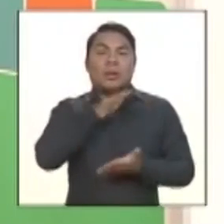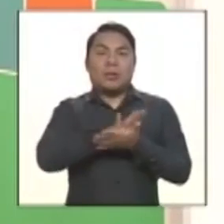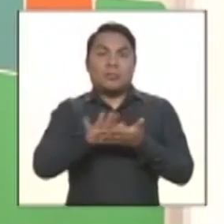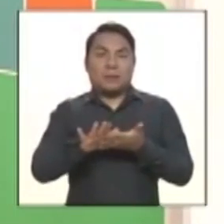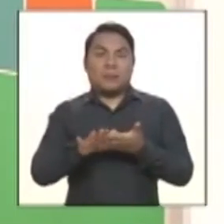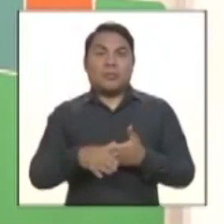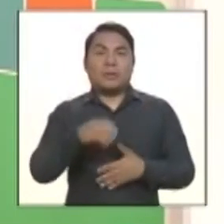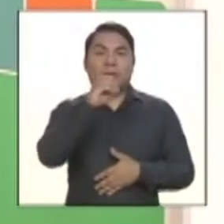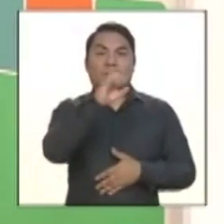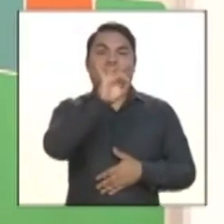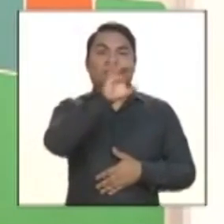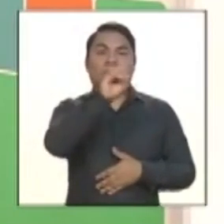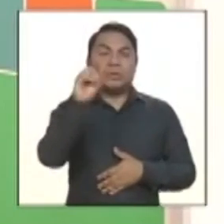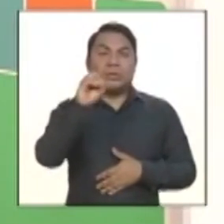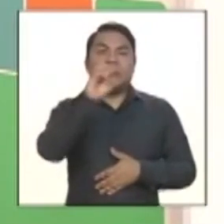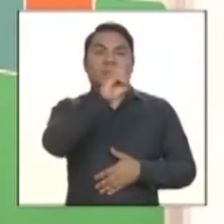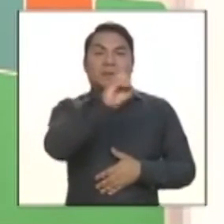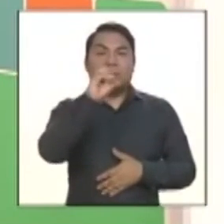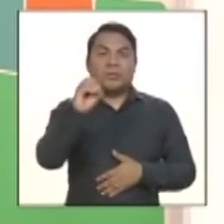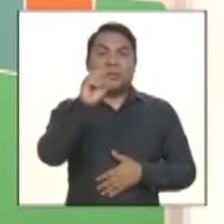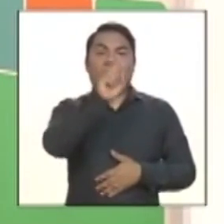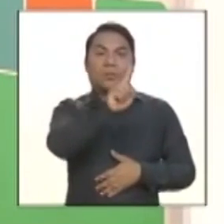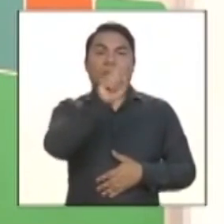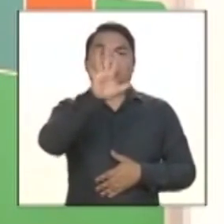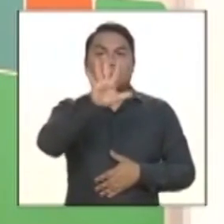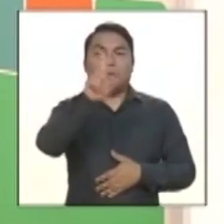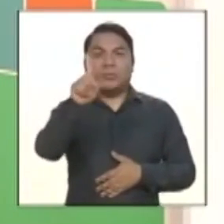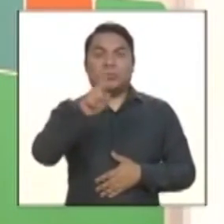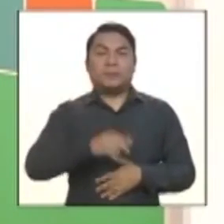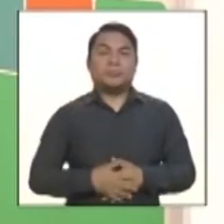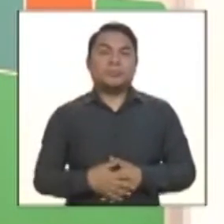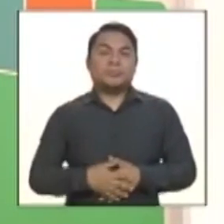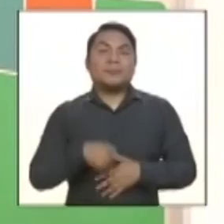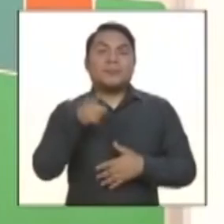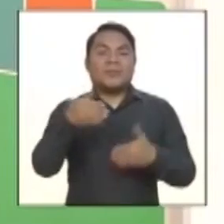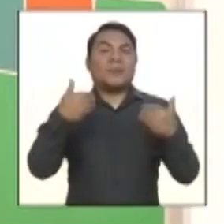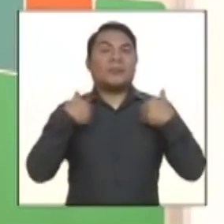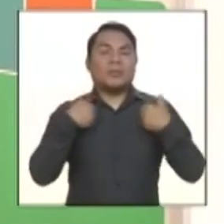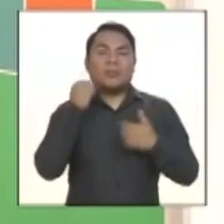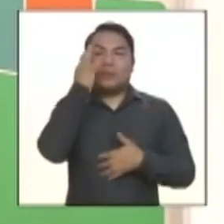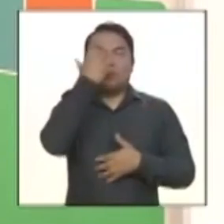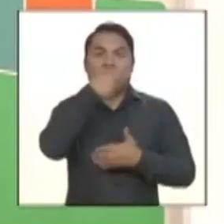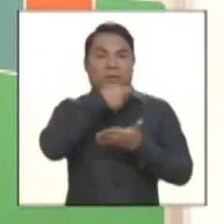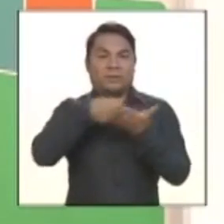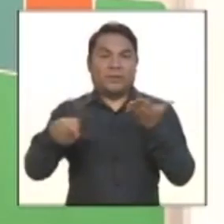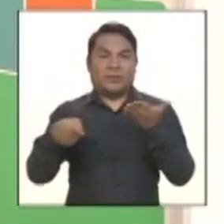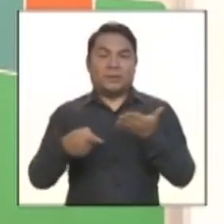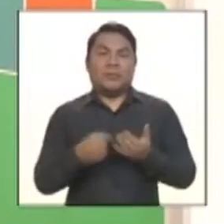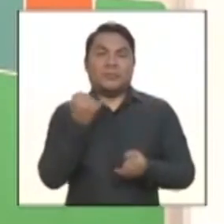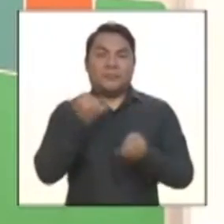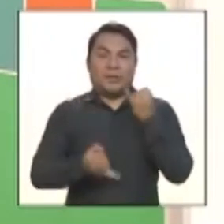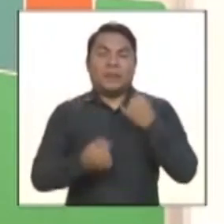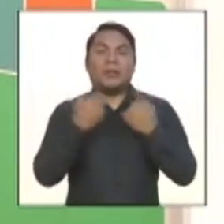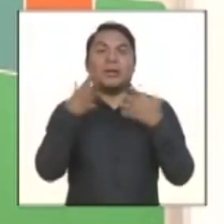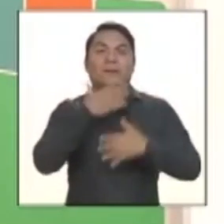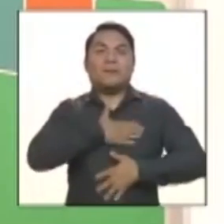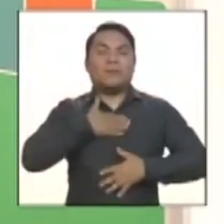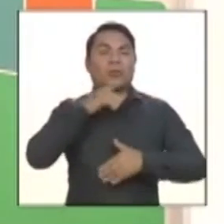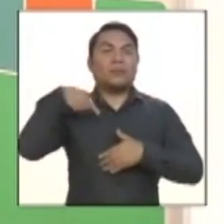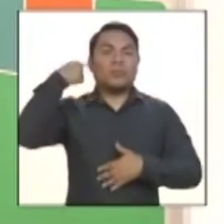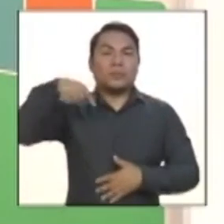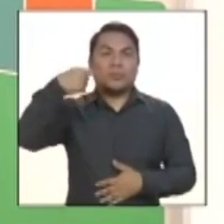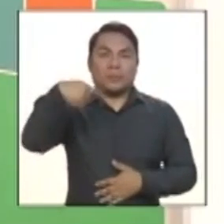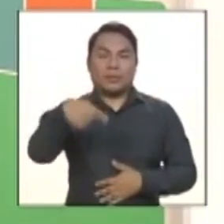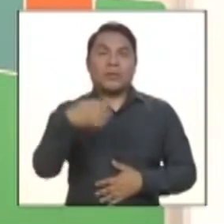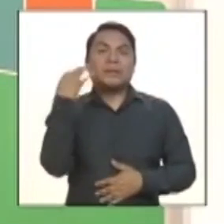gratuita, 0800-00151. Que tengan un lindo fin de semana. Disfruten todos los